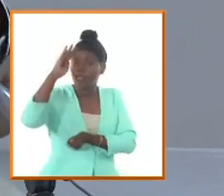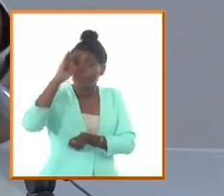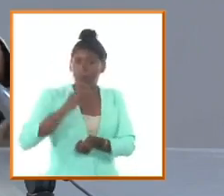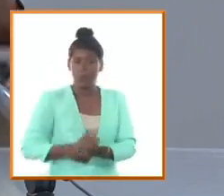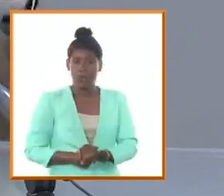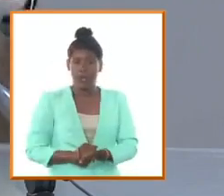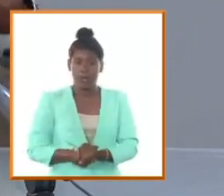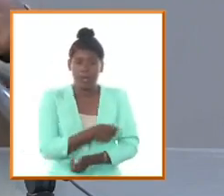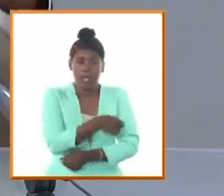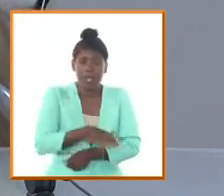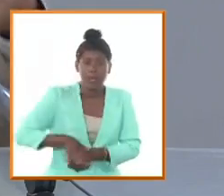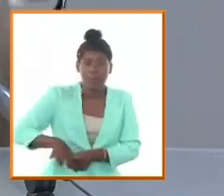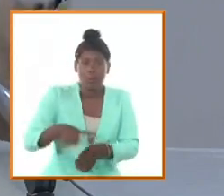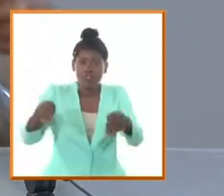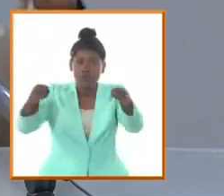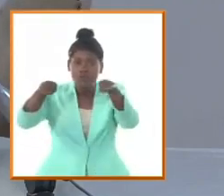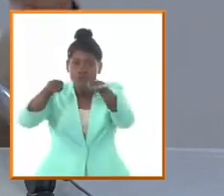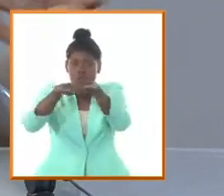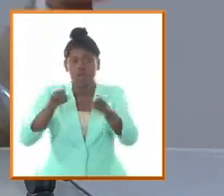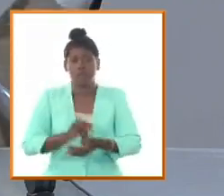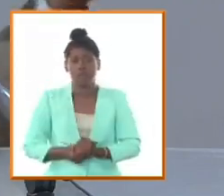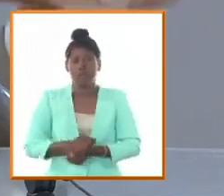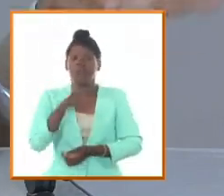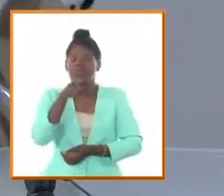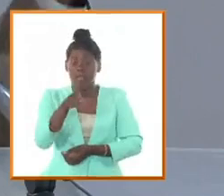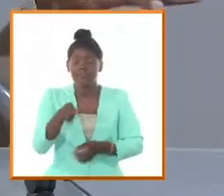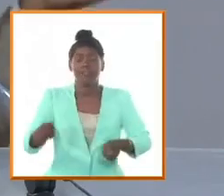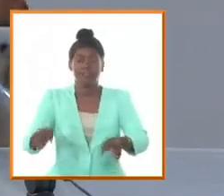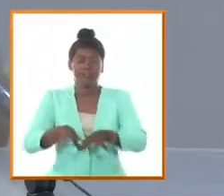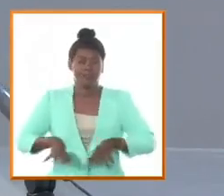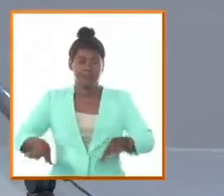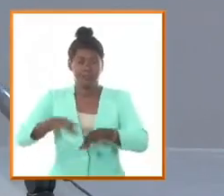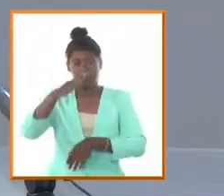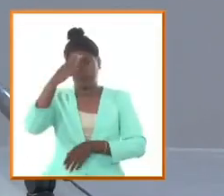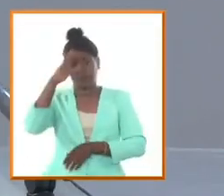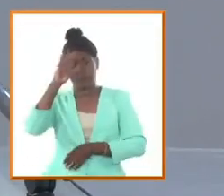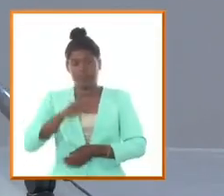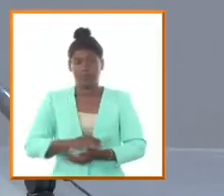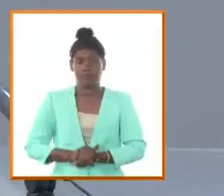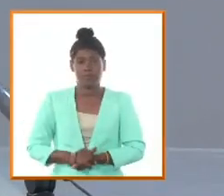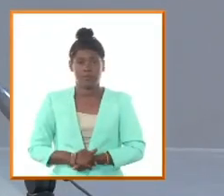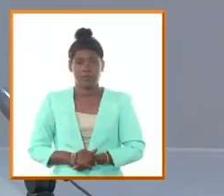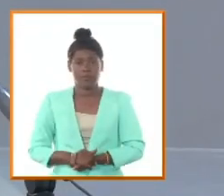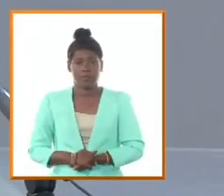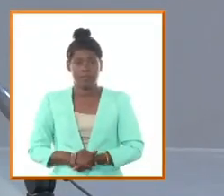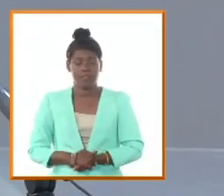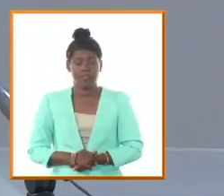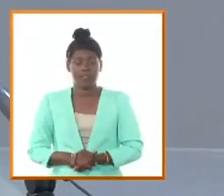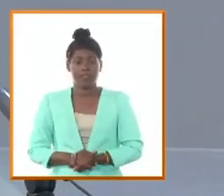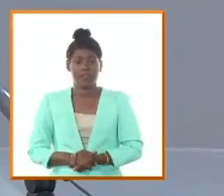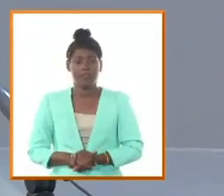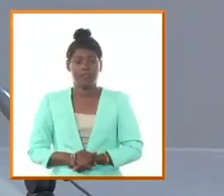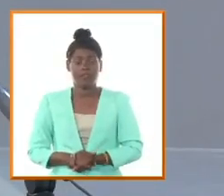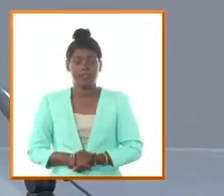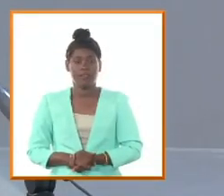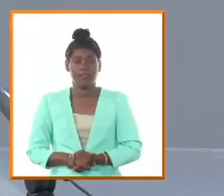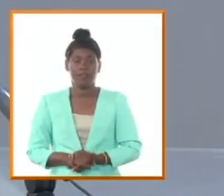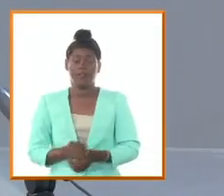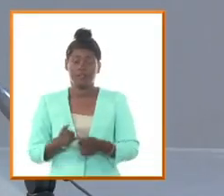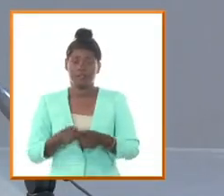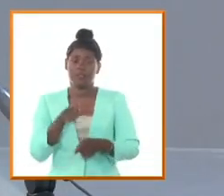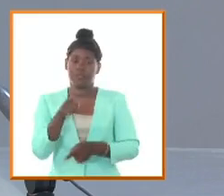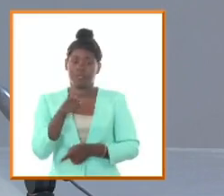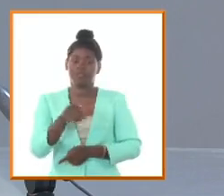extremadamente frágil de la institucionalidad republicana y democrática modelada tras la independencia y frente al